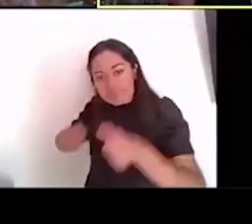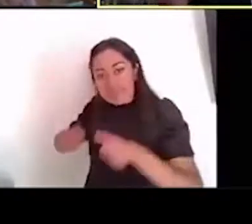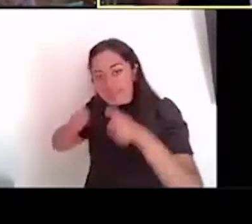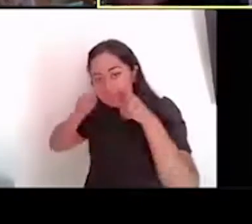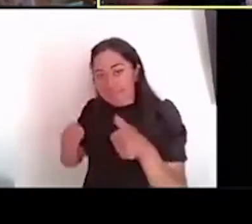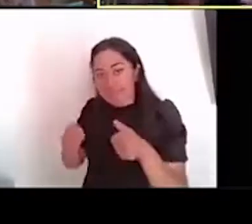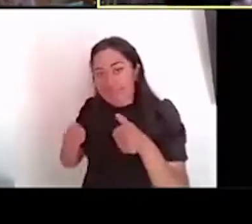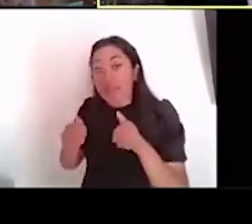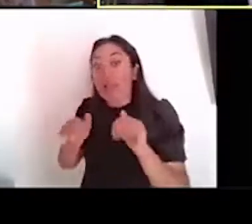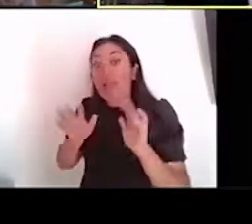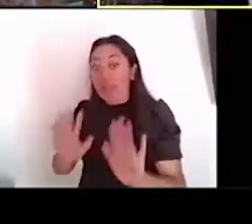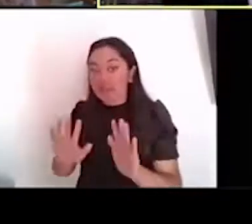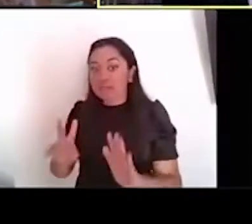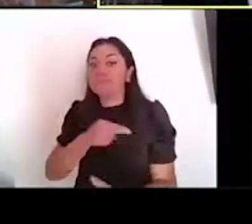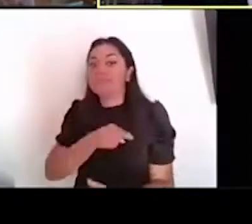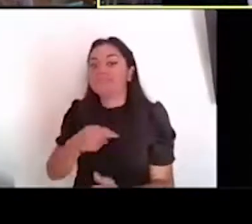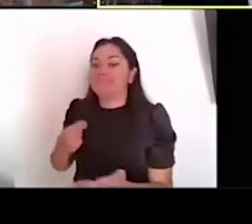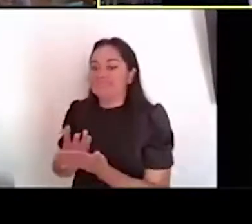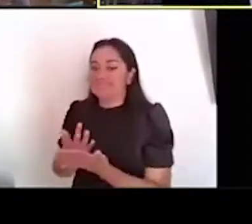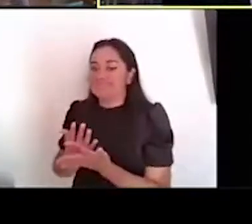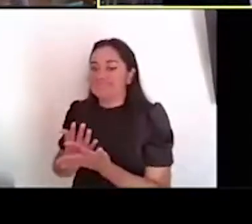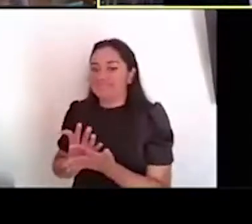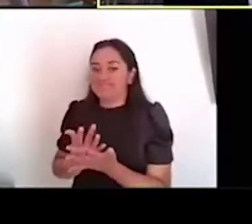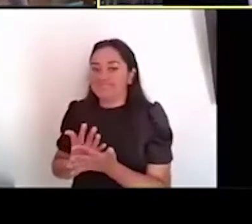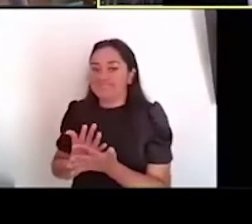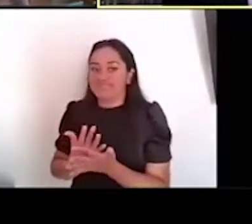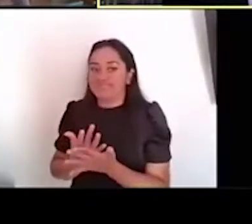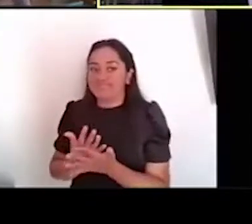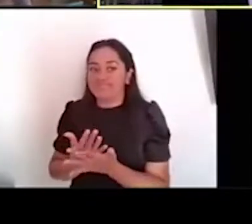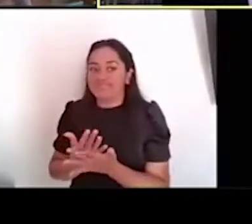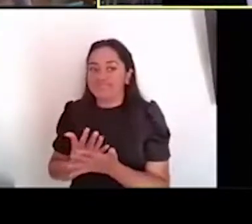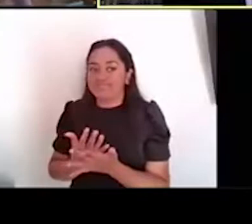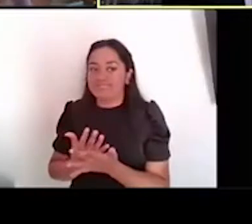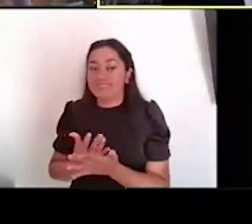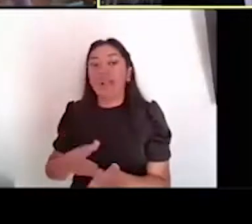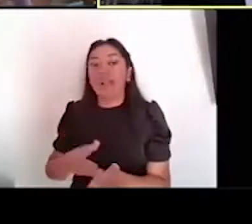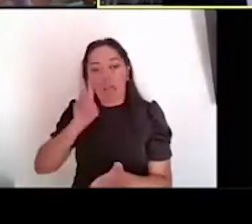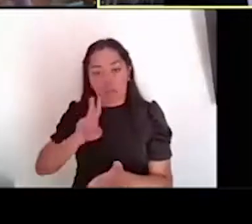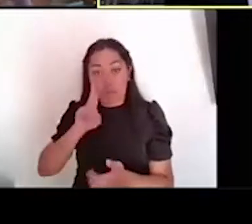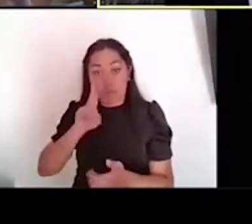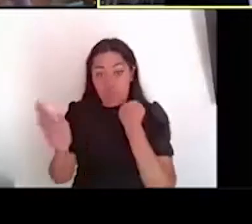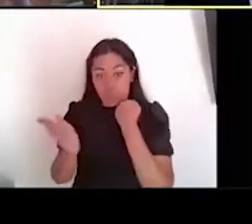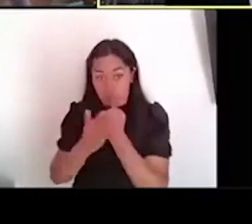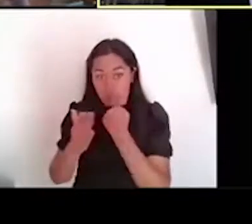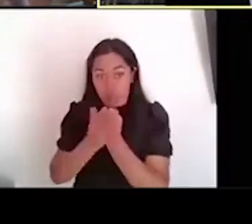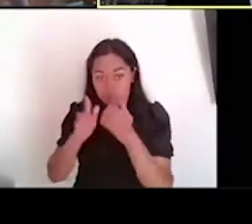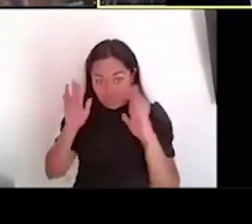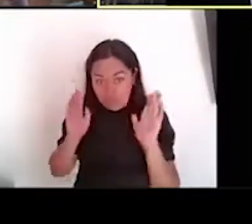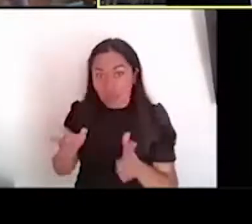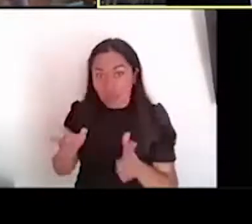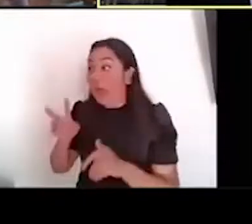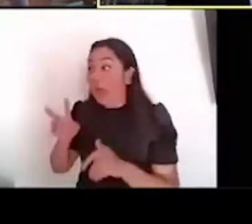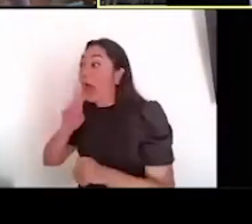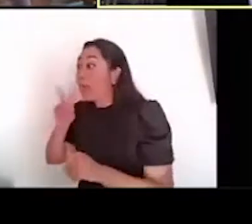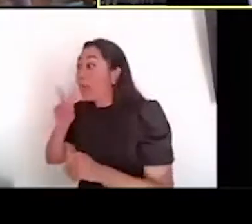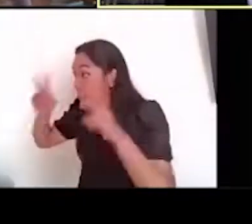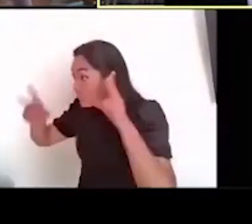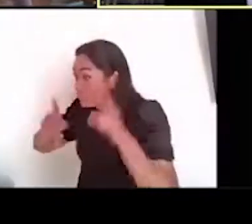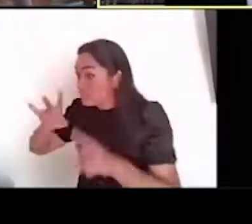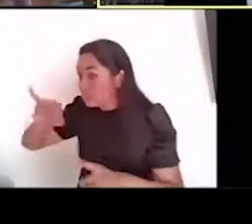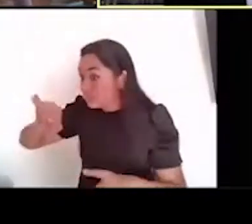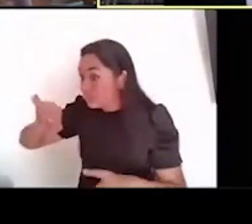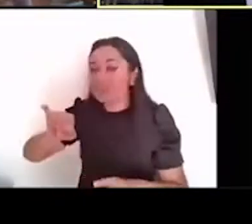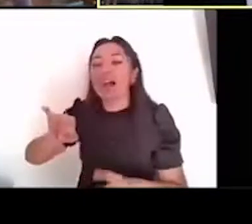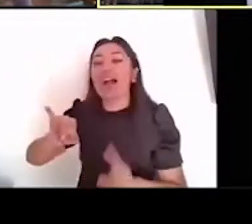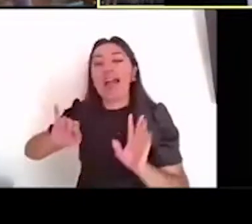sí vamos a esperar un poco, a que, pues, eso, se logre, este, encontrar la solución, primero, para nosotros,